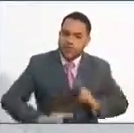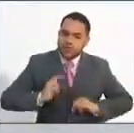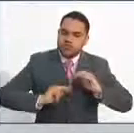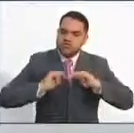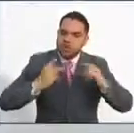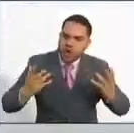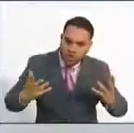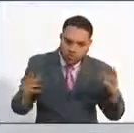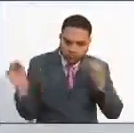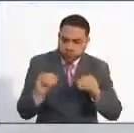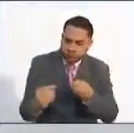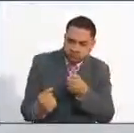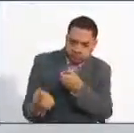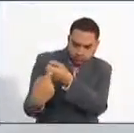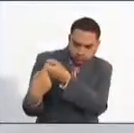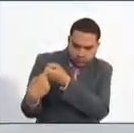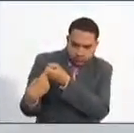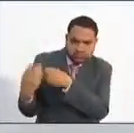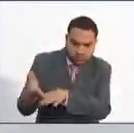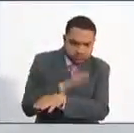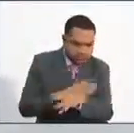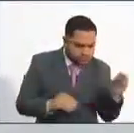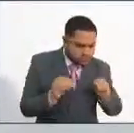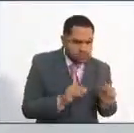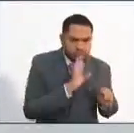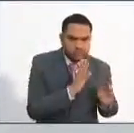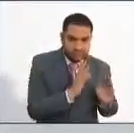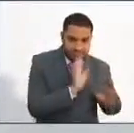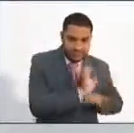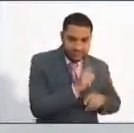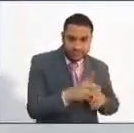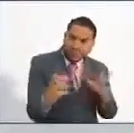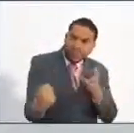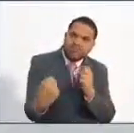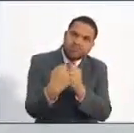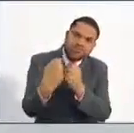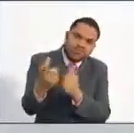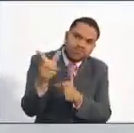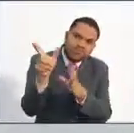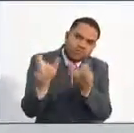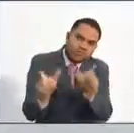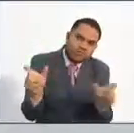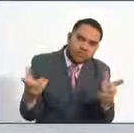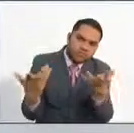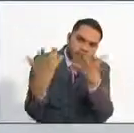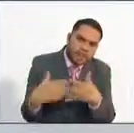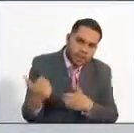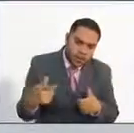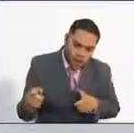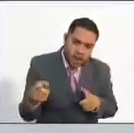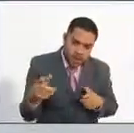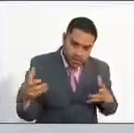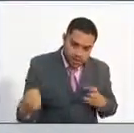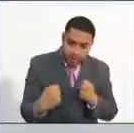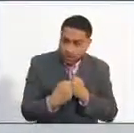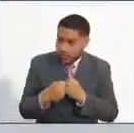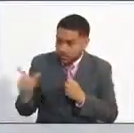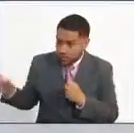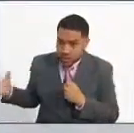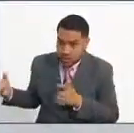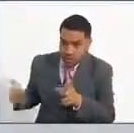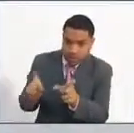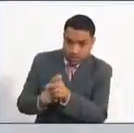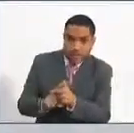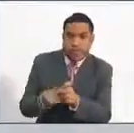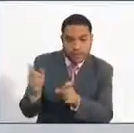convocatoria, en la cual se hace un trabajo conjunto entre la entidad hacia la cual se van a proveer las vacantes y la Comisión Nacional del